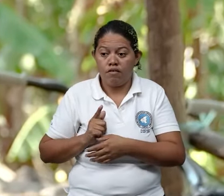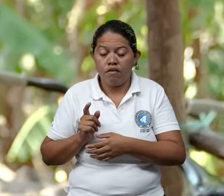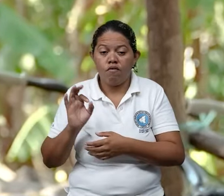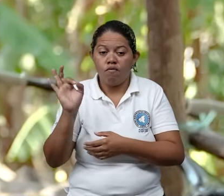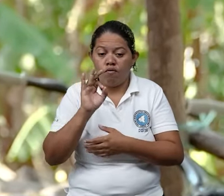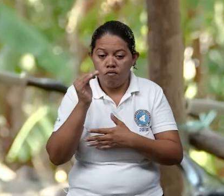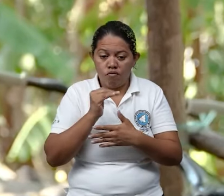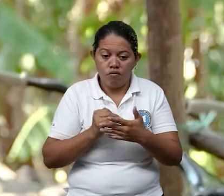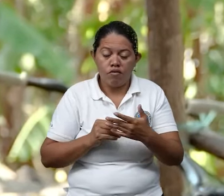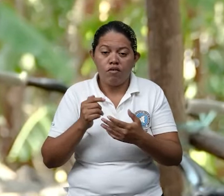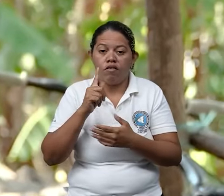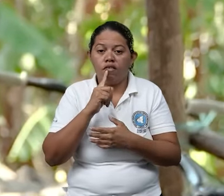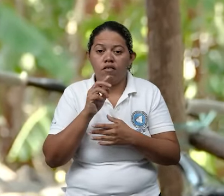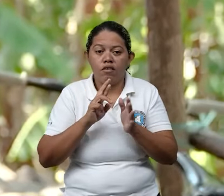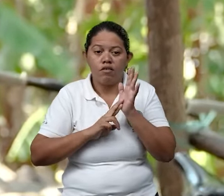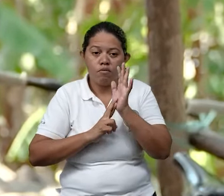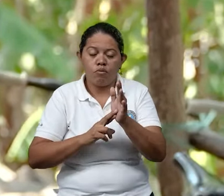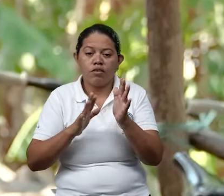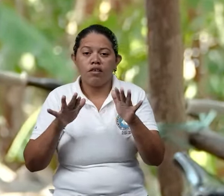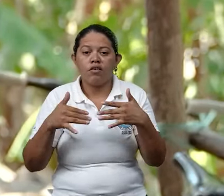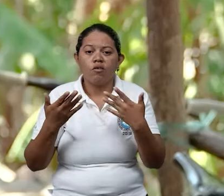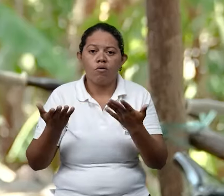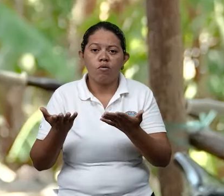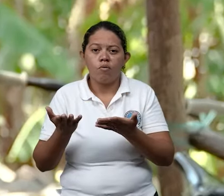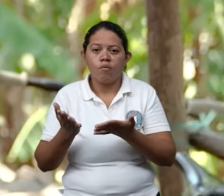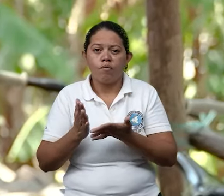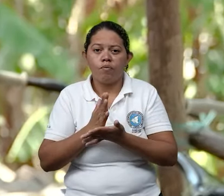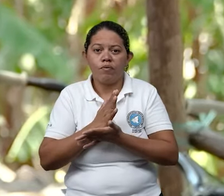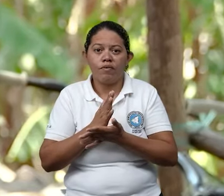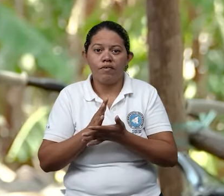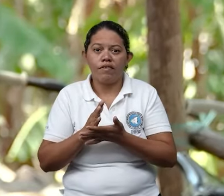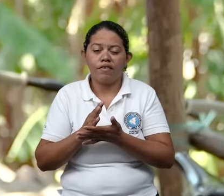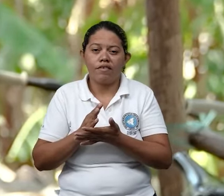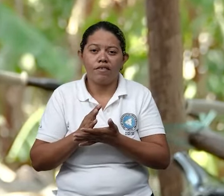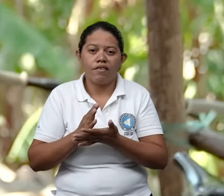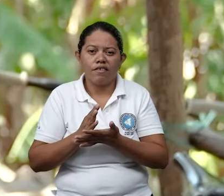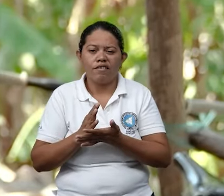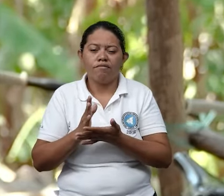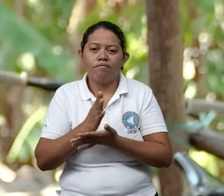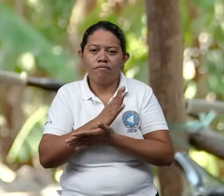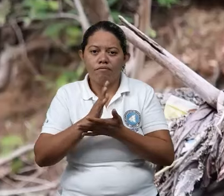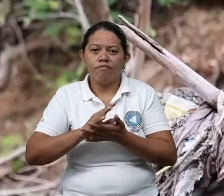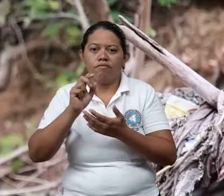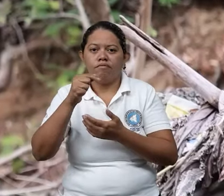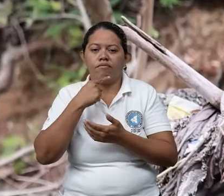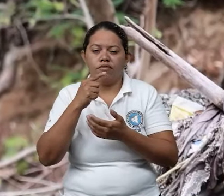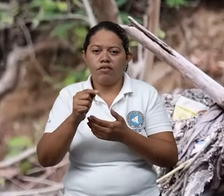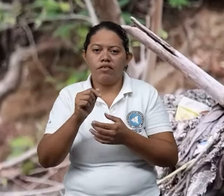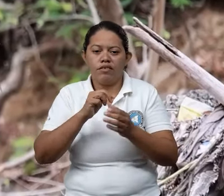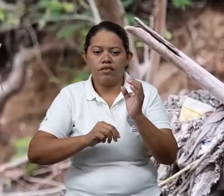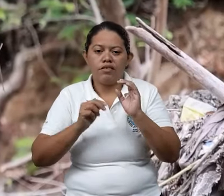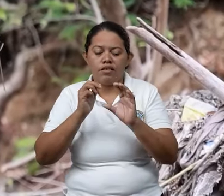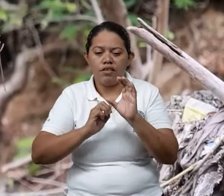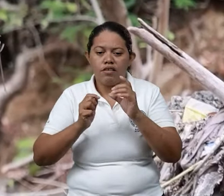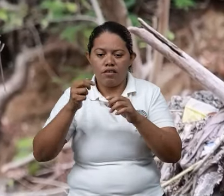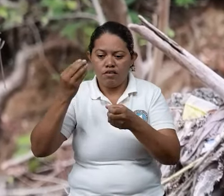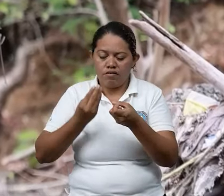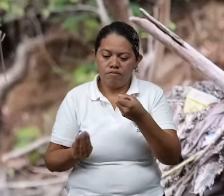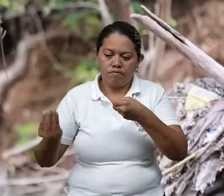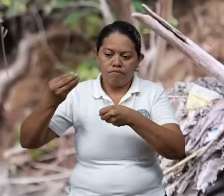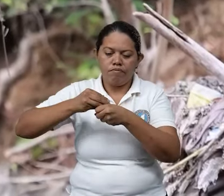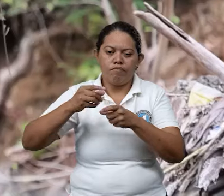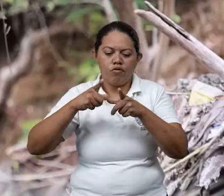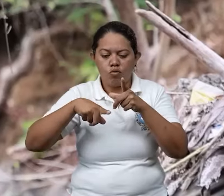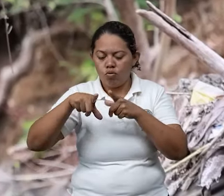conformado una brigada de respuesta rápida que la conforman los compañeros de la portuaria nacional. Tenemos